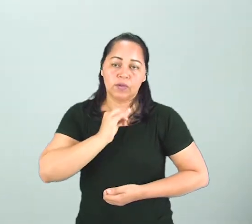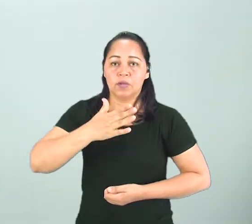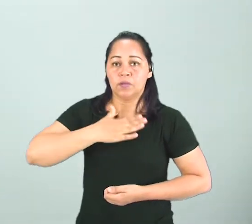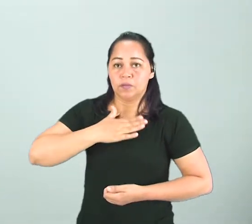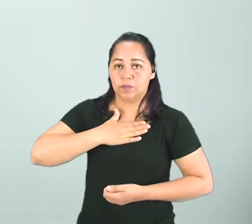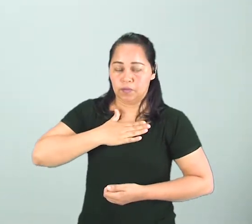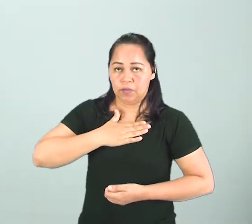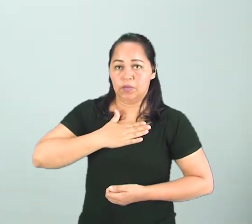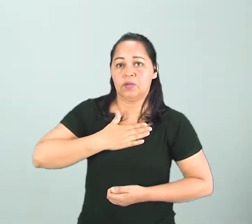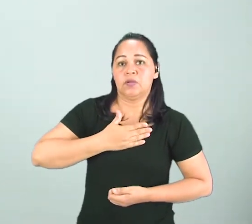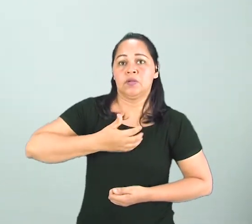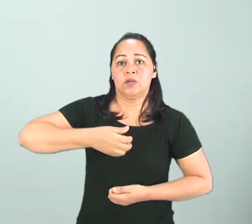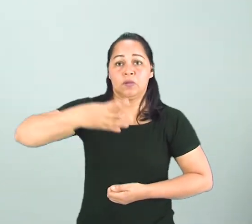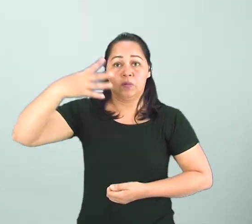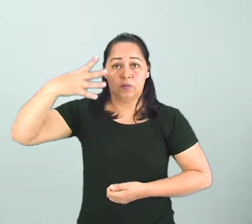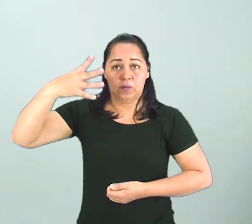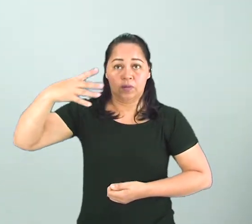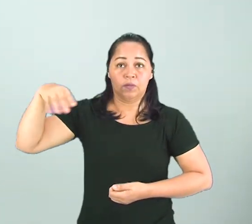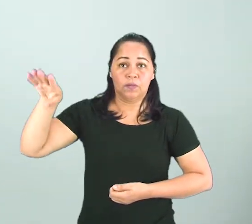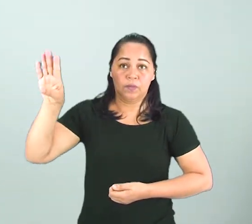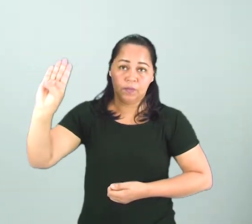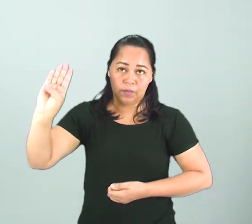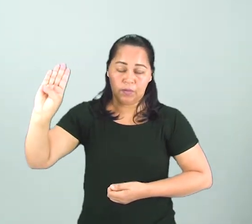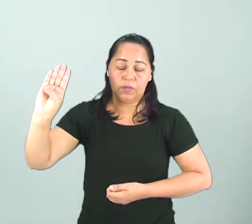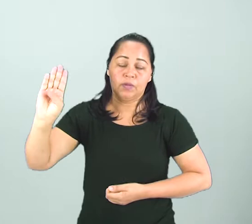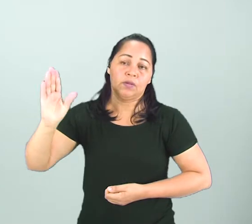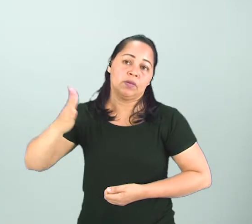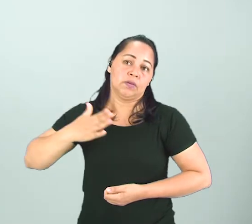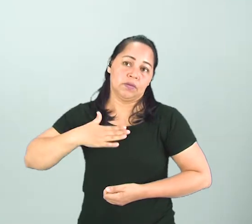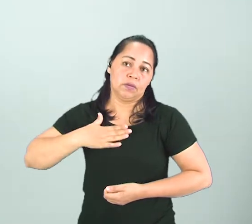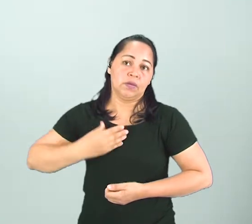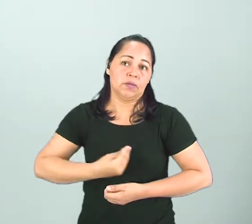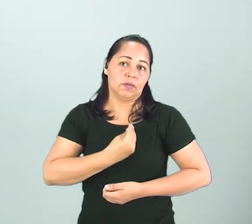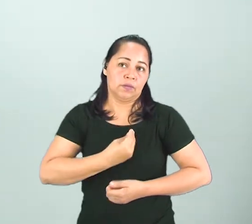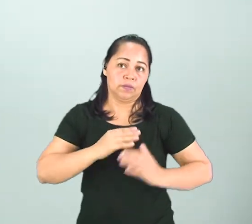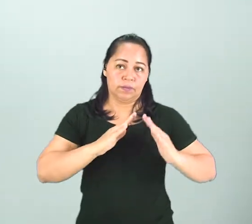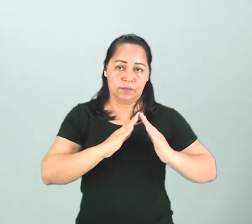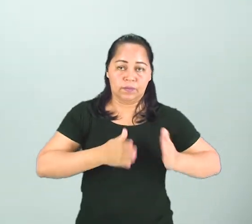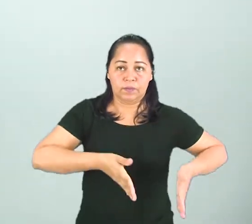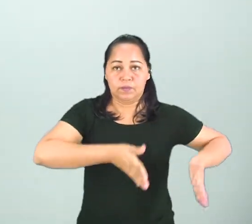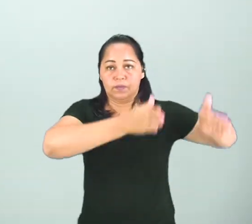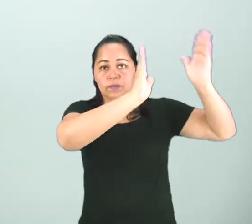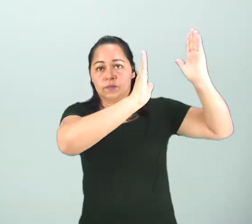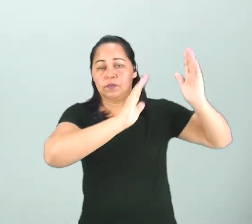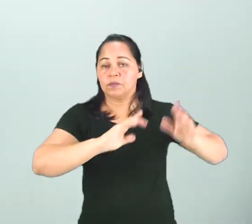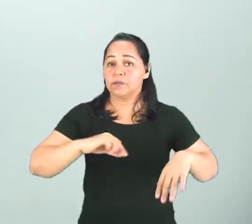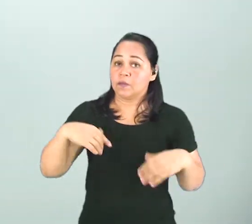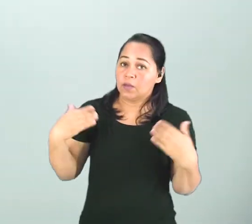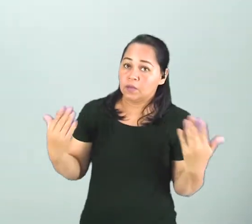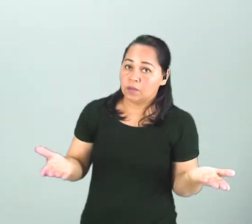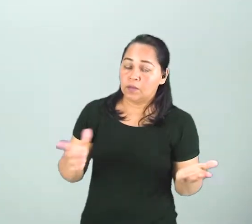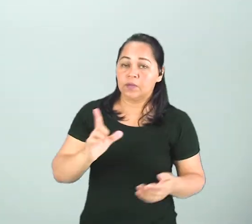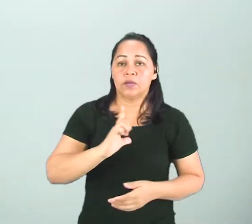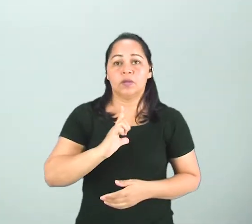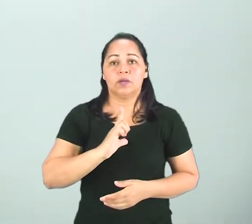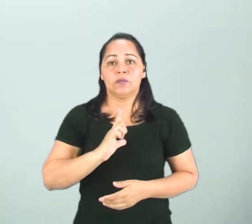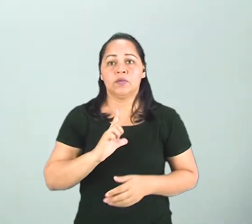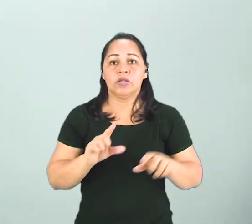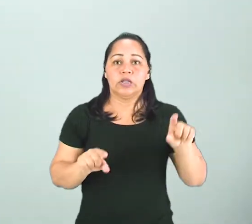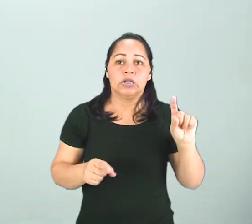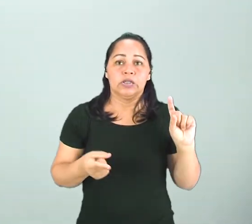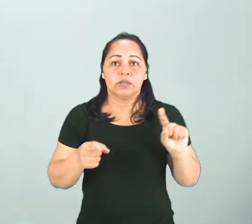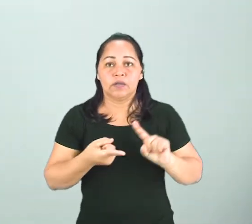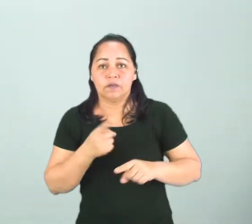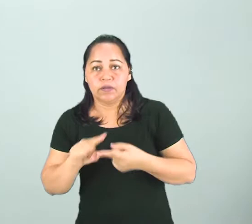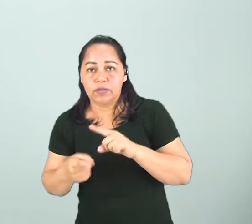piso es el 4B. O mi apartamento es el 4B. Entonces, tenemos ahí esta variación